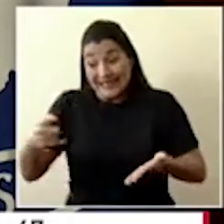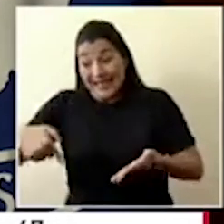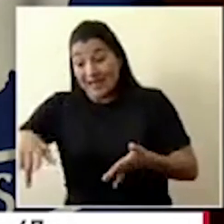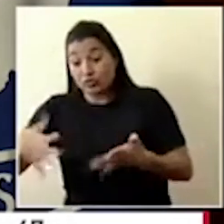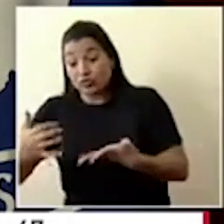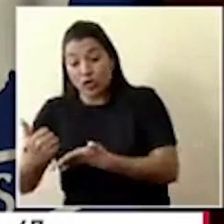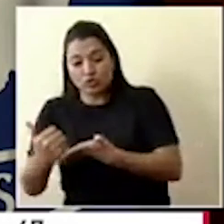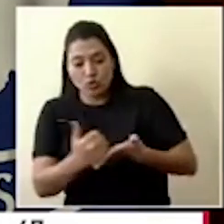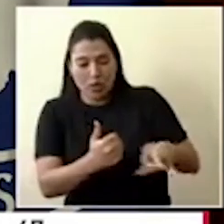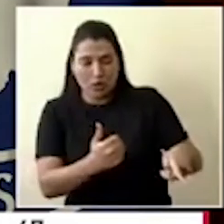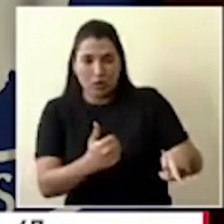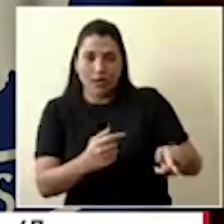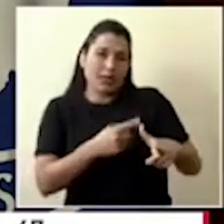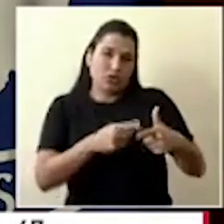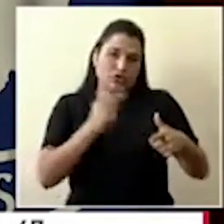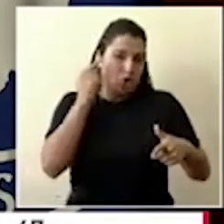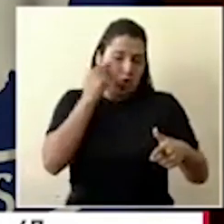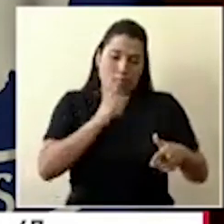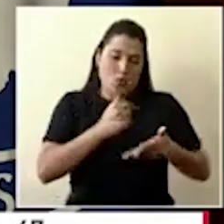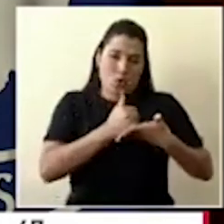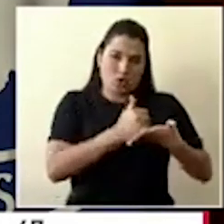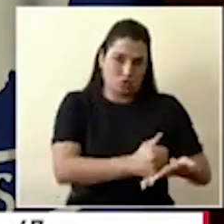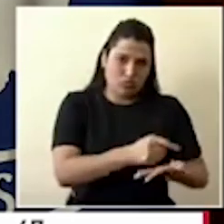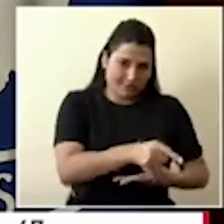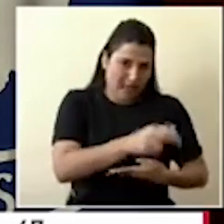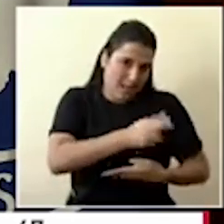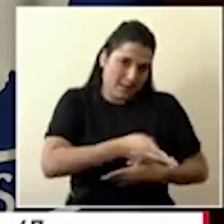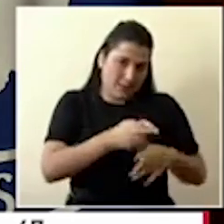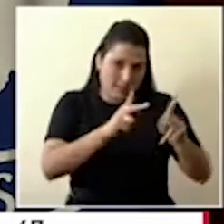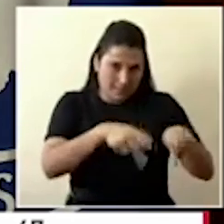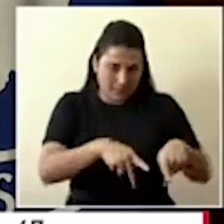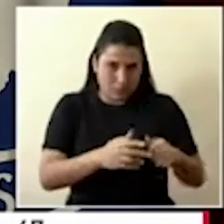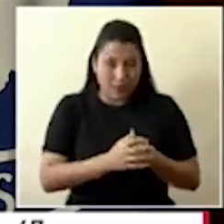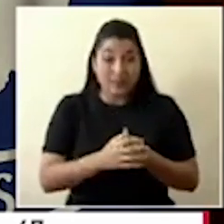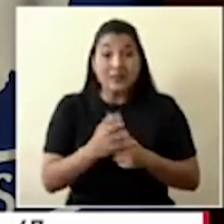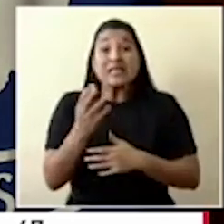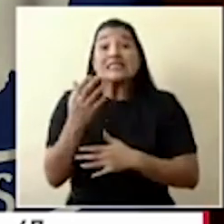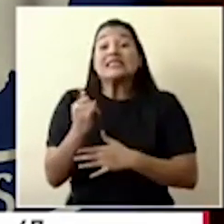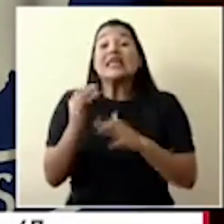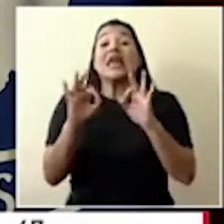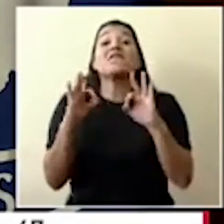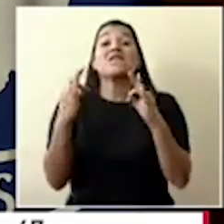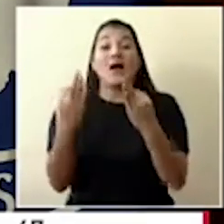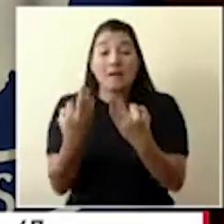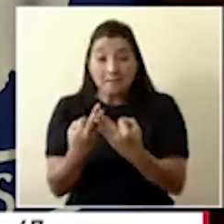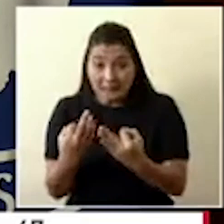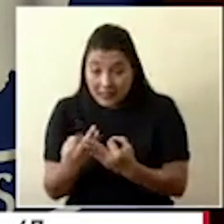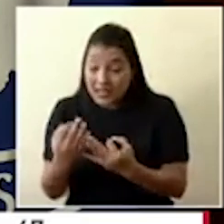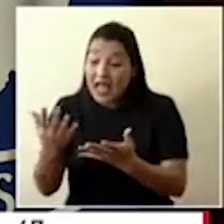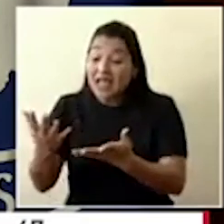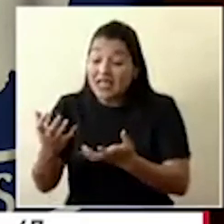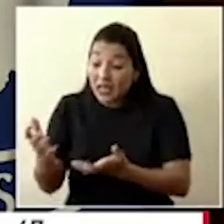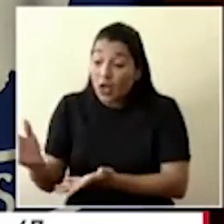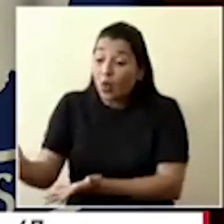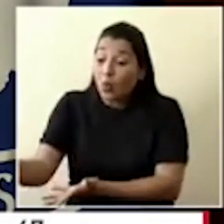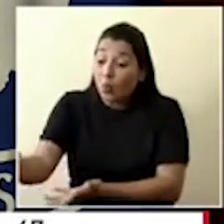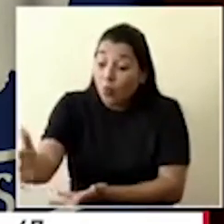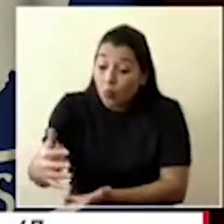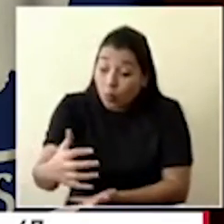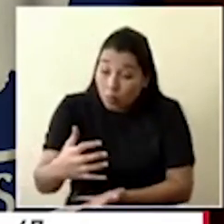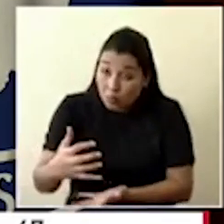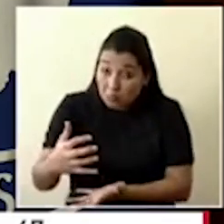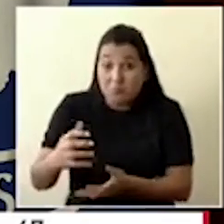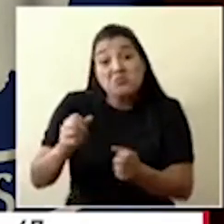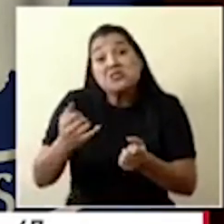Si lo que la familia quiere es donar unos víveres en específico, pueden recurrir a los comités municipales de emergencia